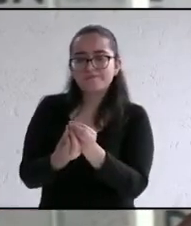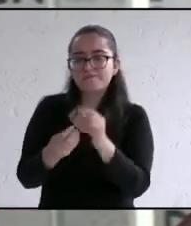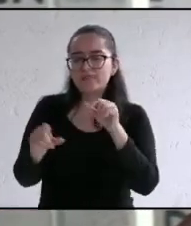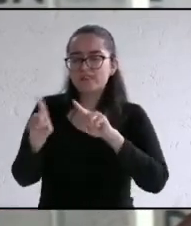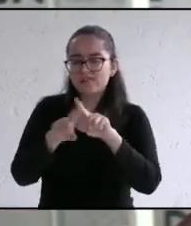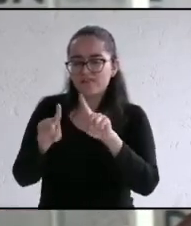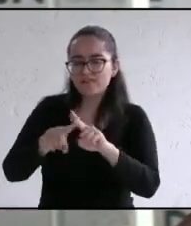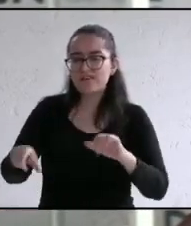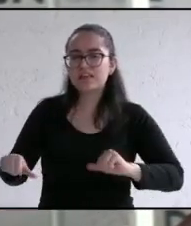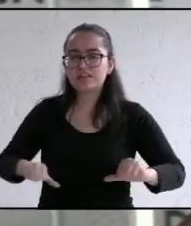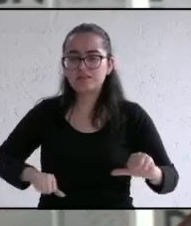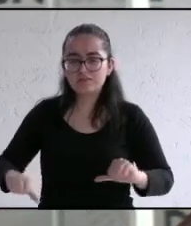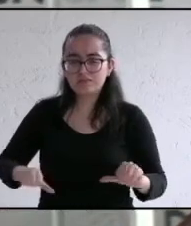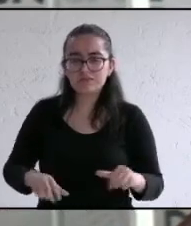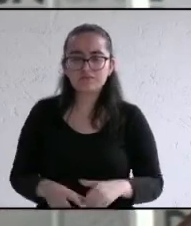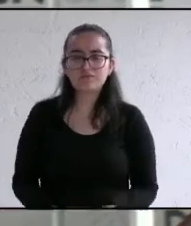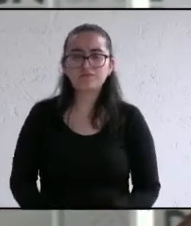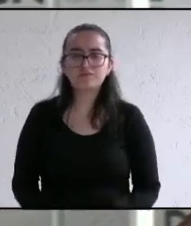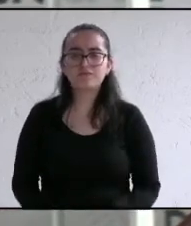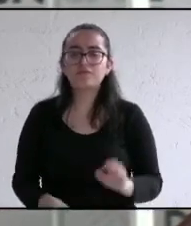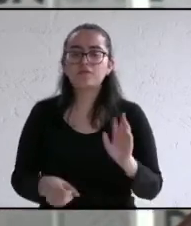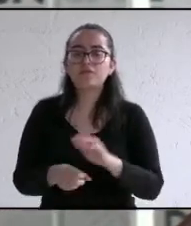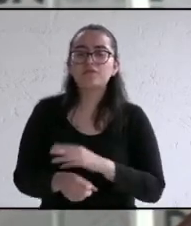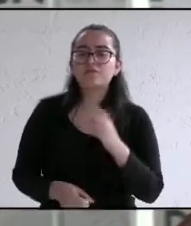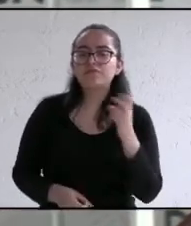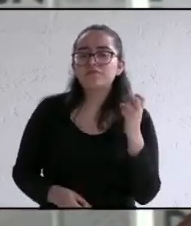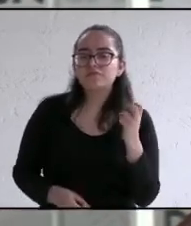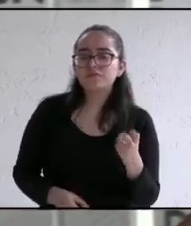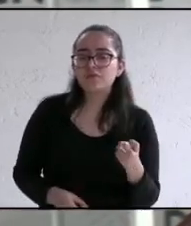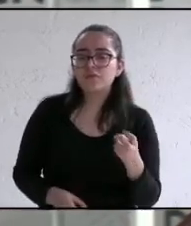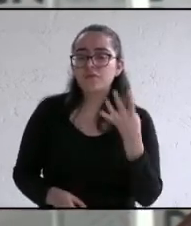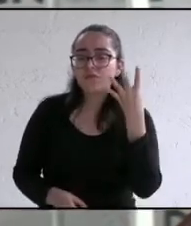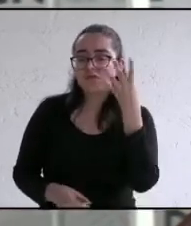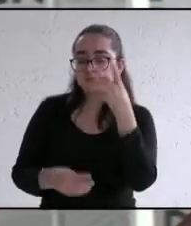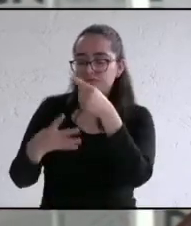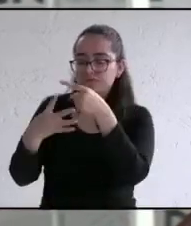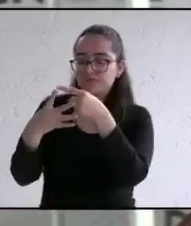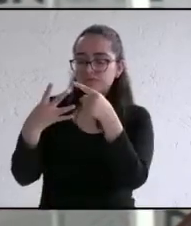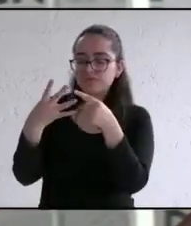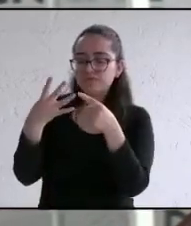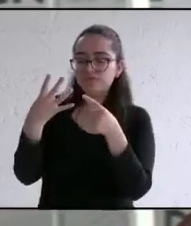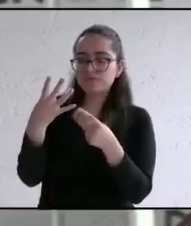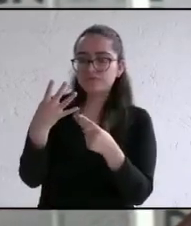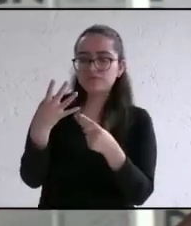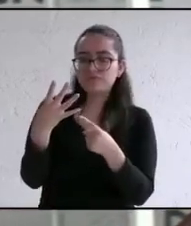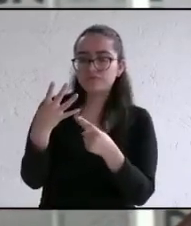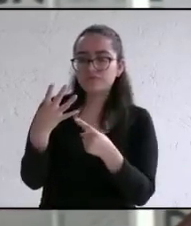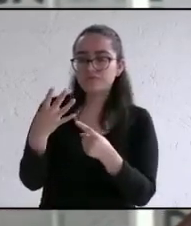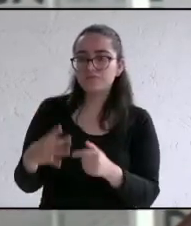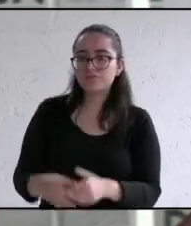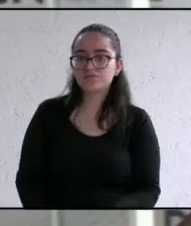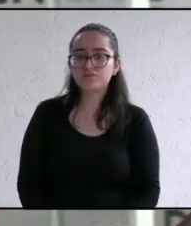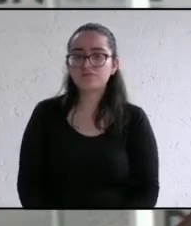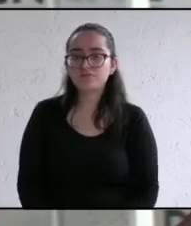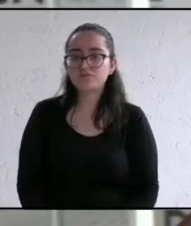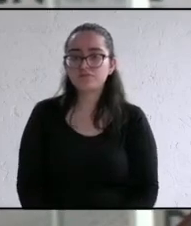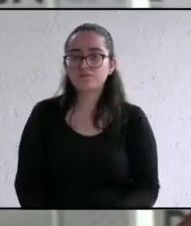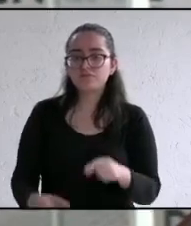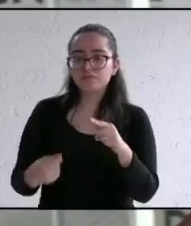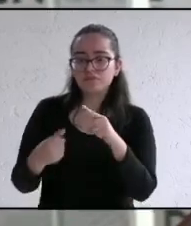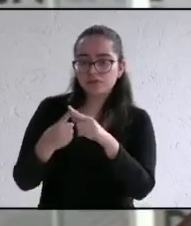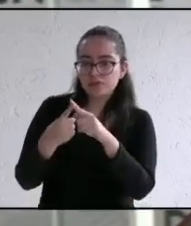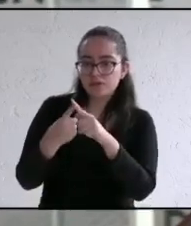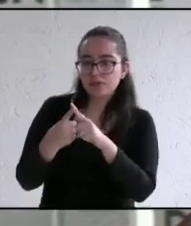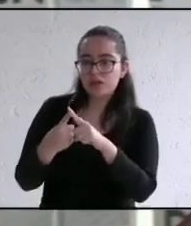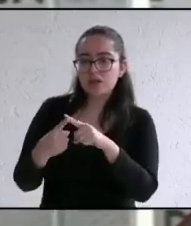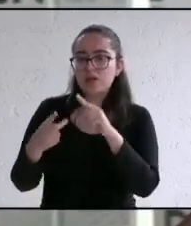delito por lo cual crearemos cuatro módulos de seguridad pública dentro del municipio en Tinajitas Santa Rosa